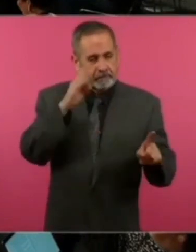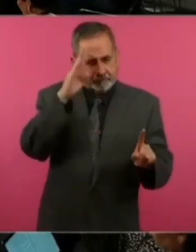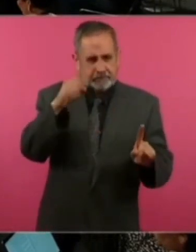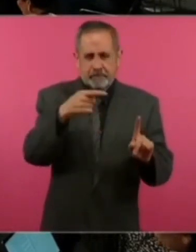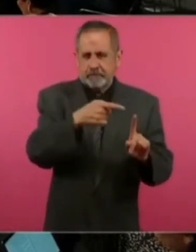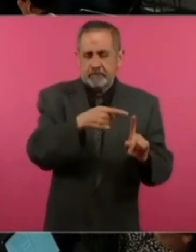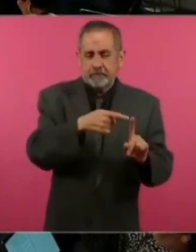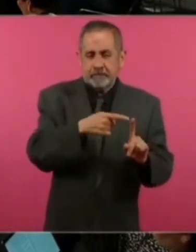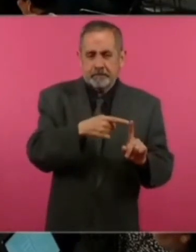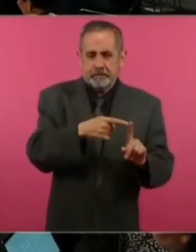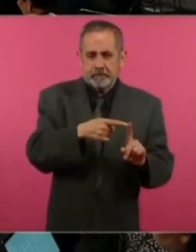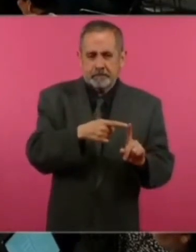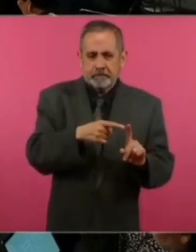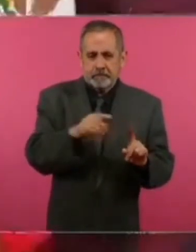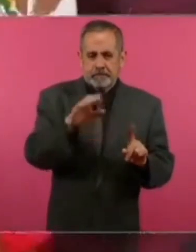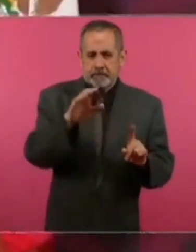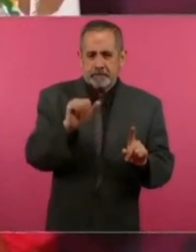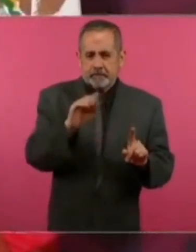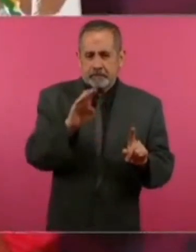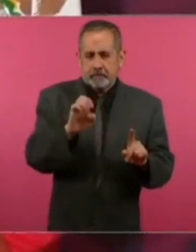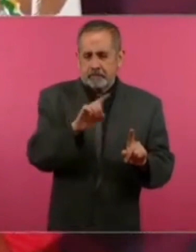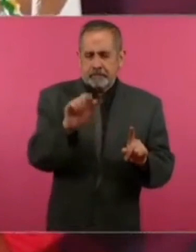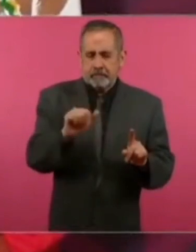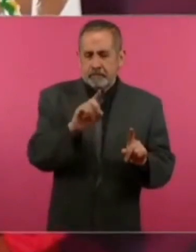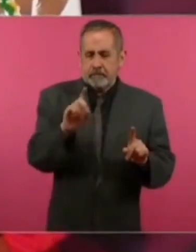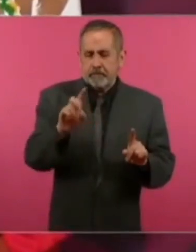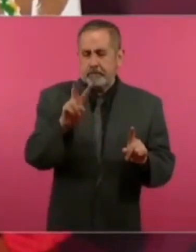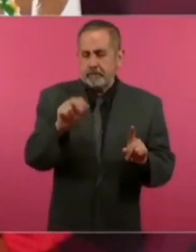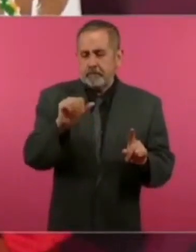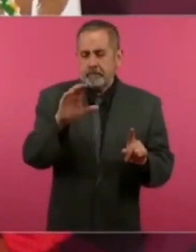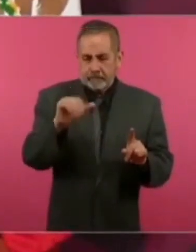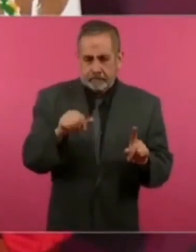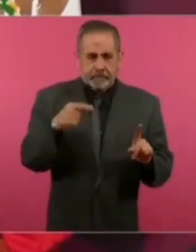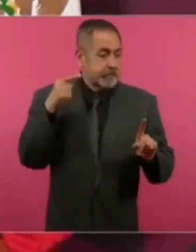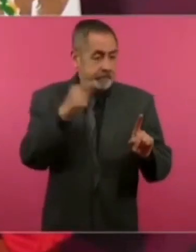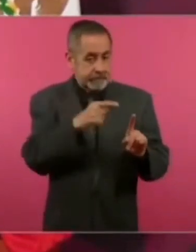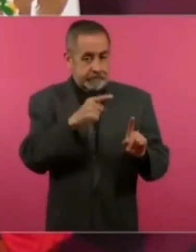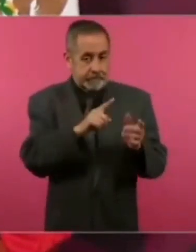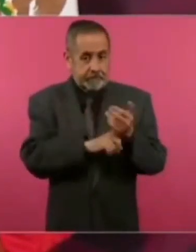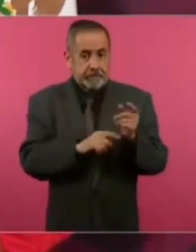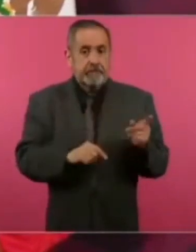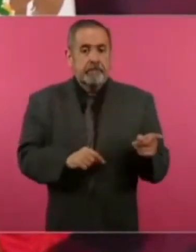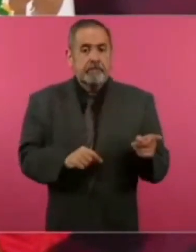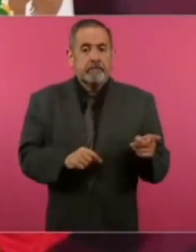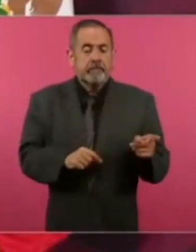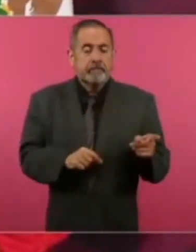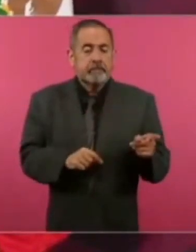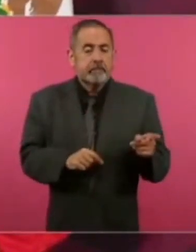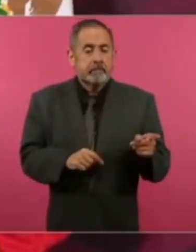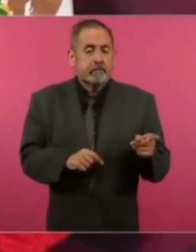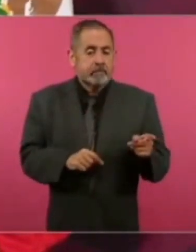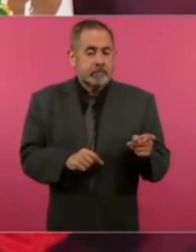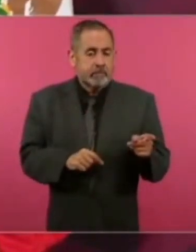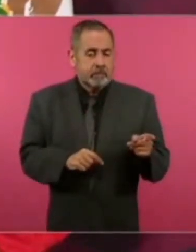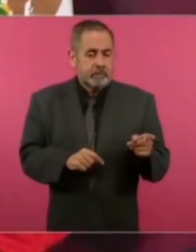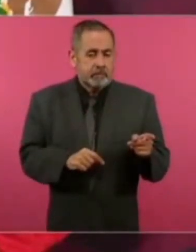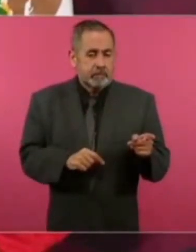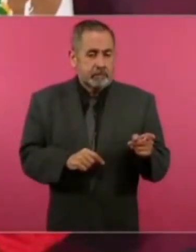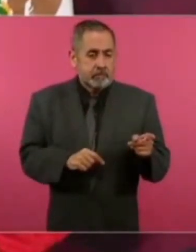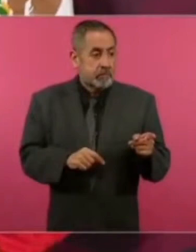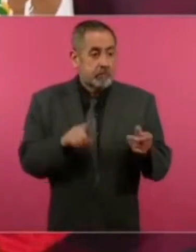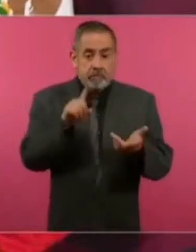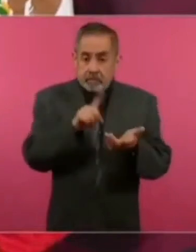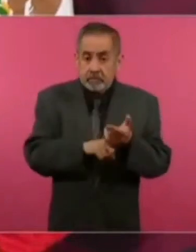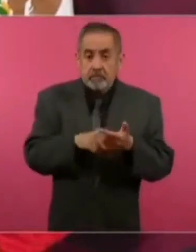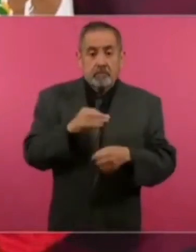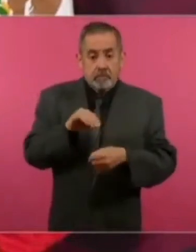el le pido cabeza de vaca que tiene procesos